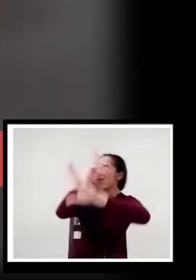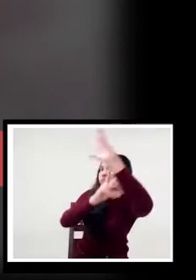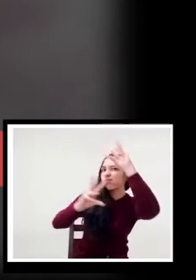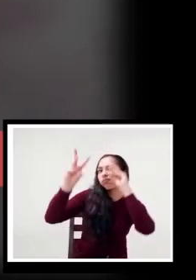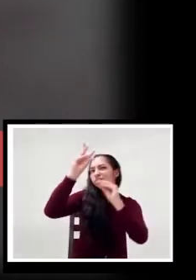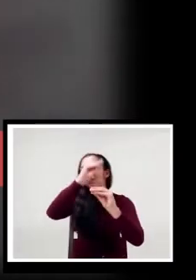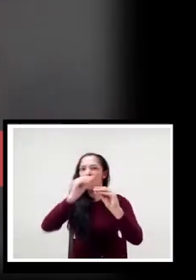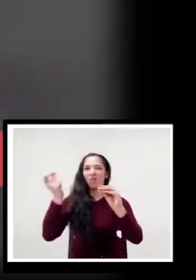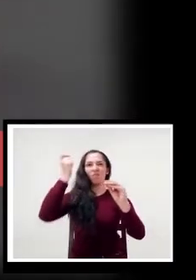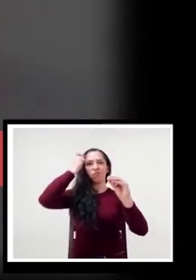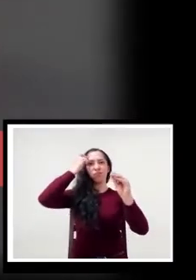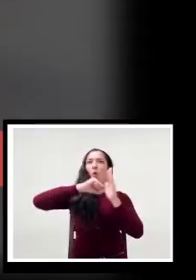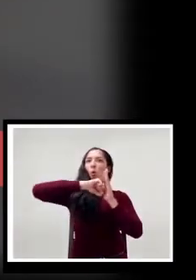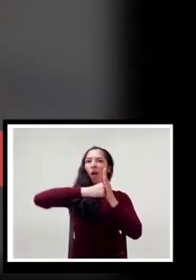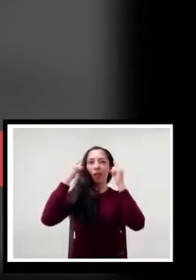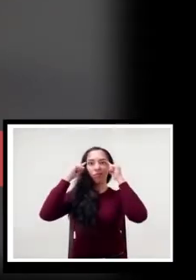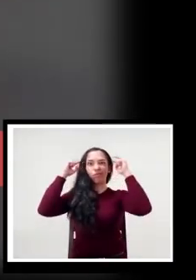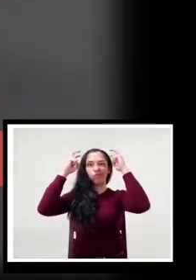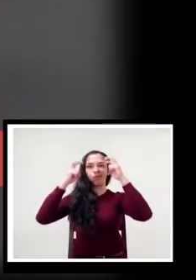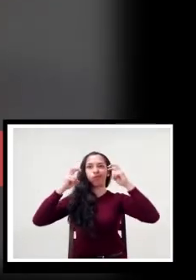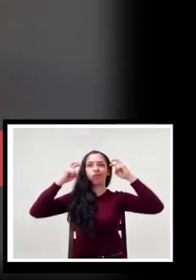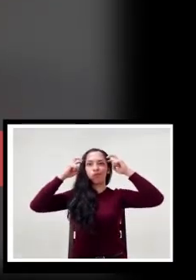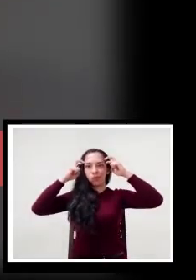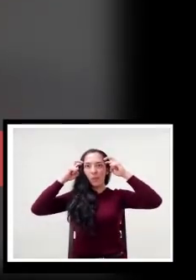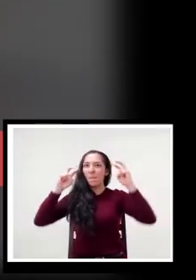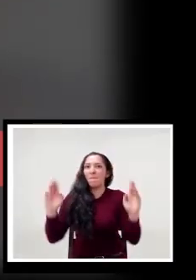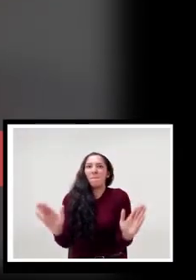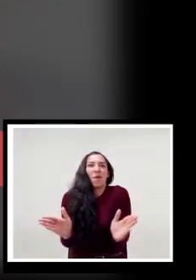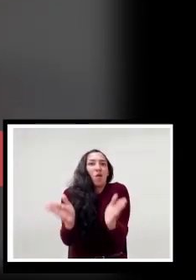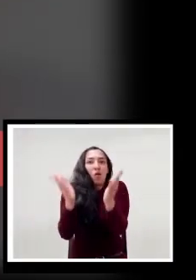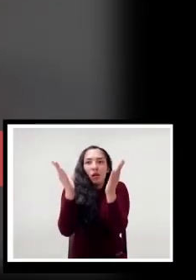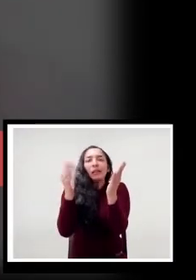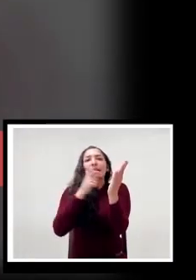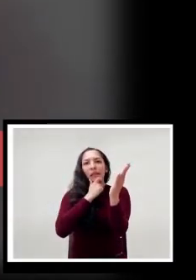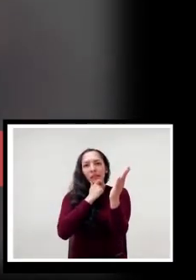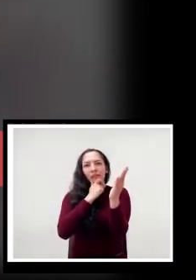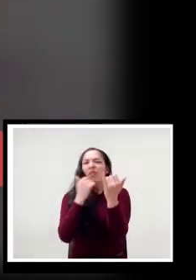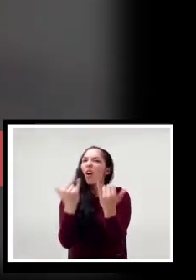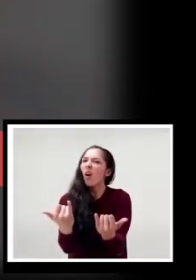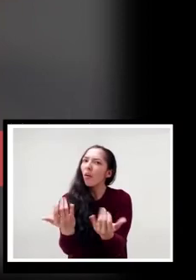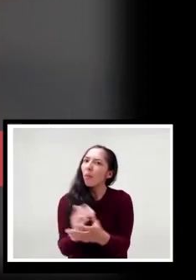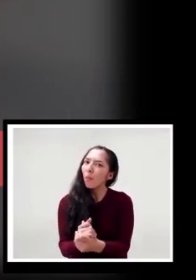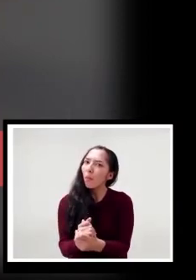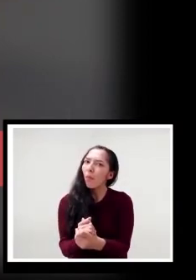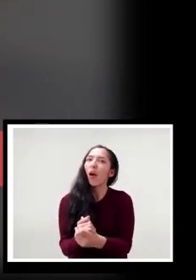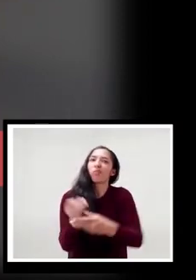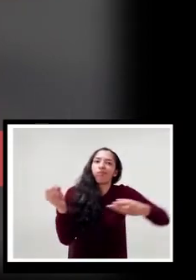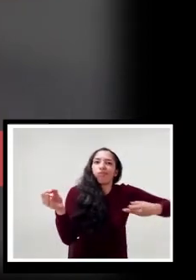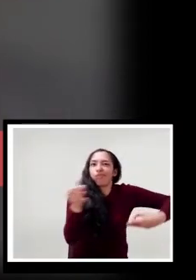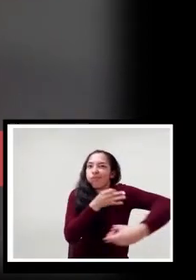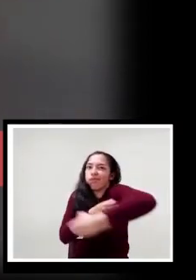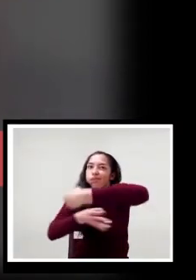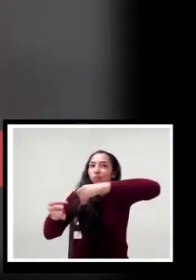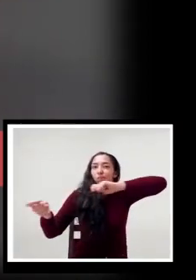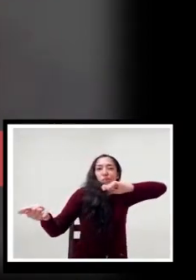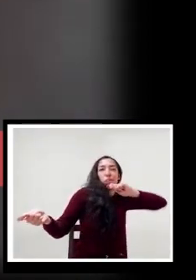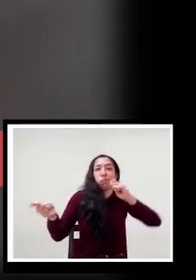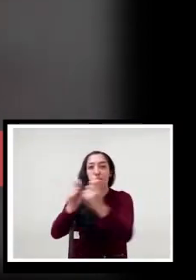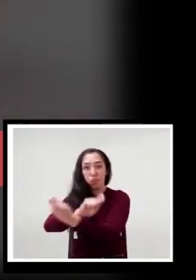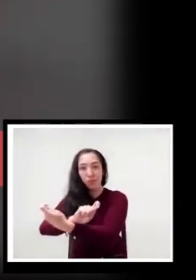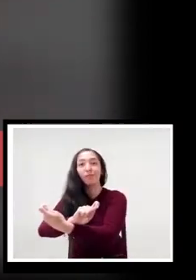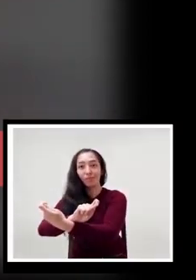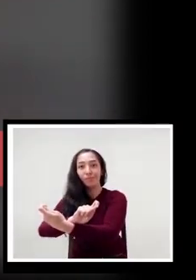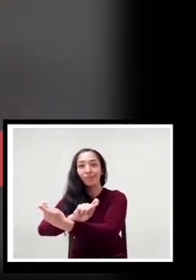procesos de enseñanza y aprendizaje se ponen en juego para producir conocimiento. Pues que se trasladó y amarrado a ello,